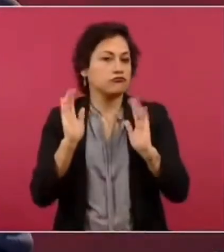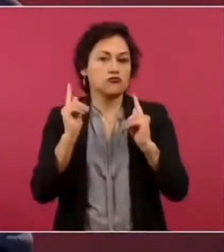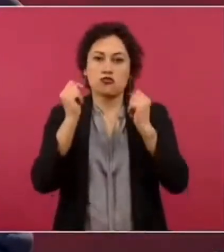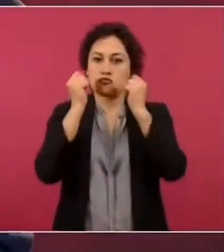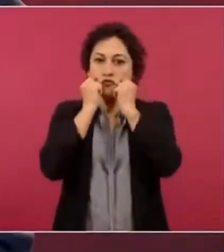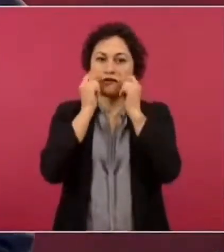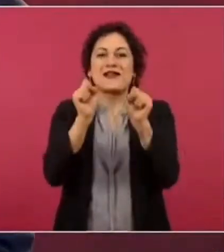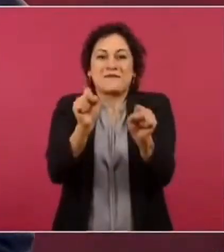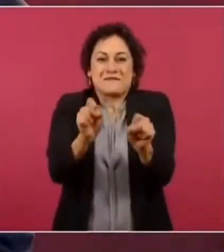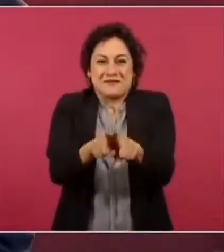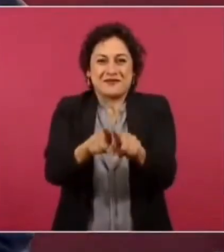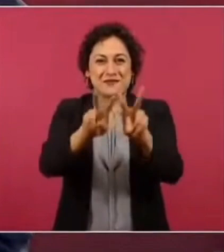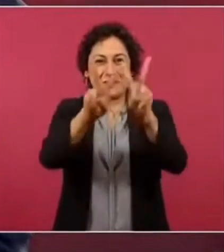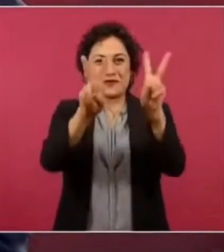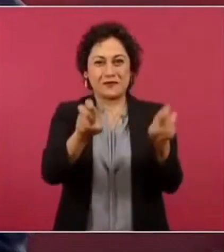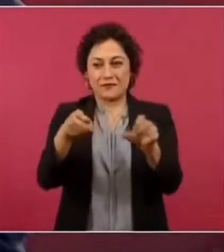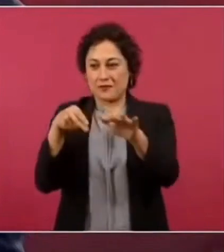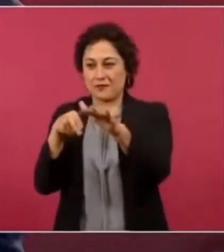metro.